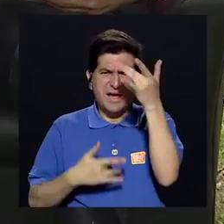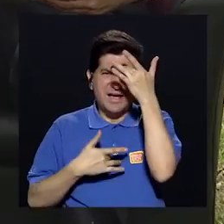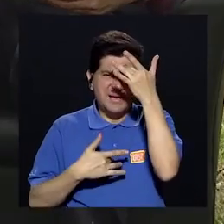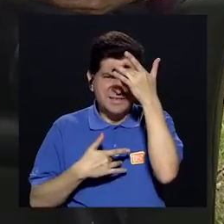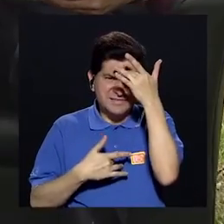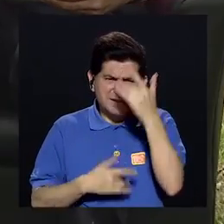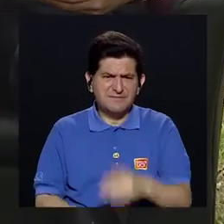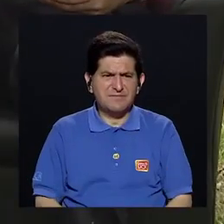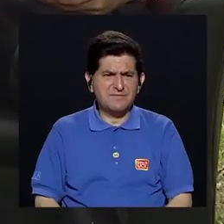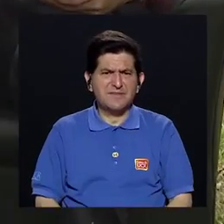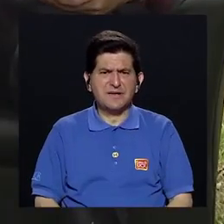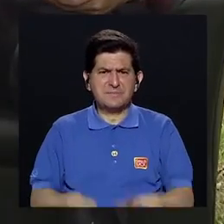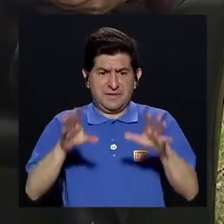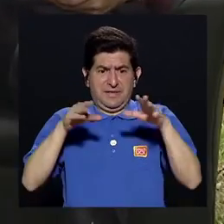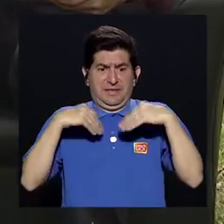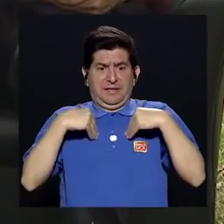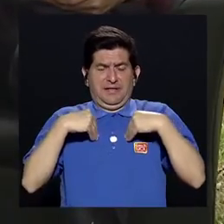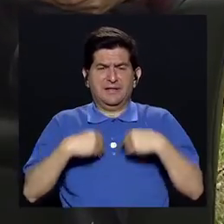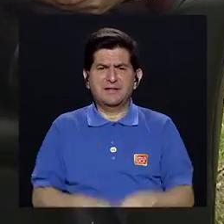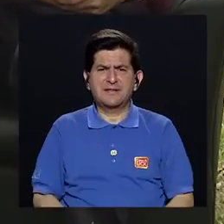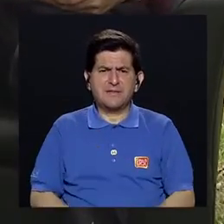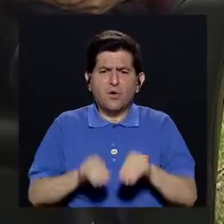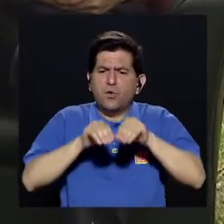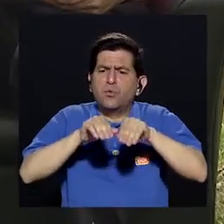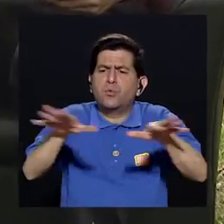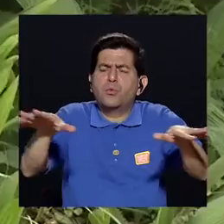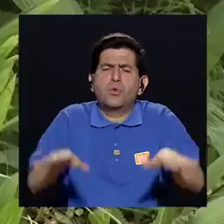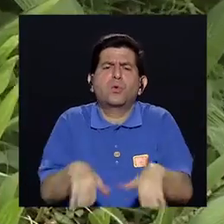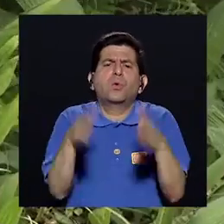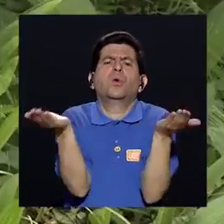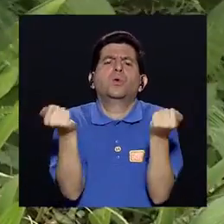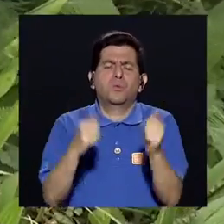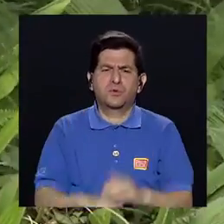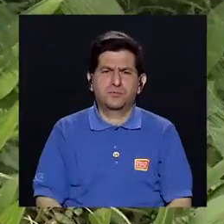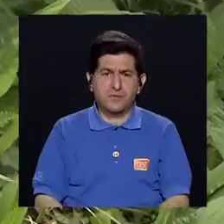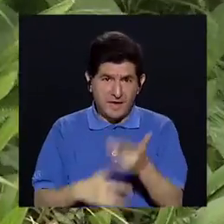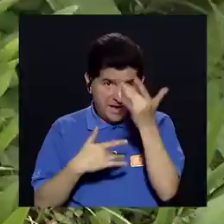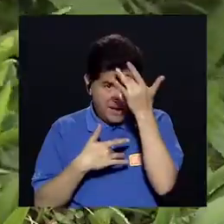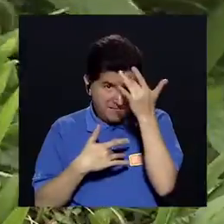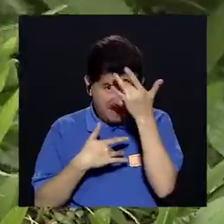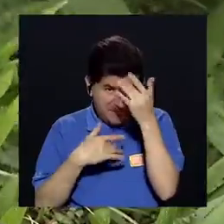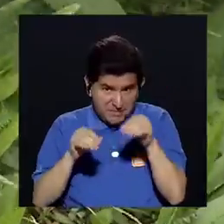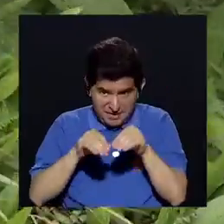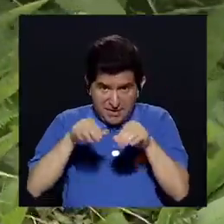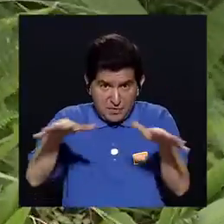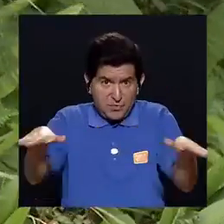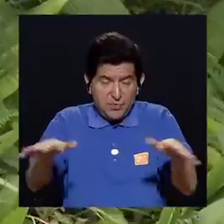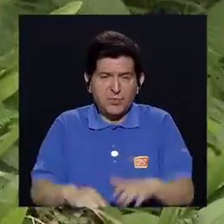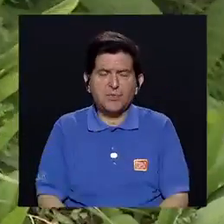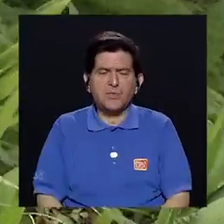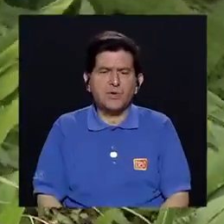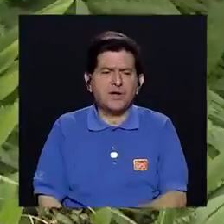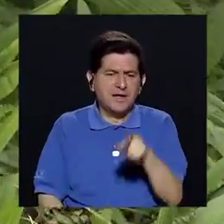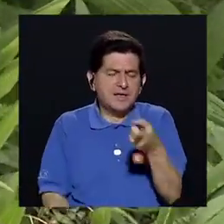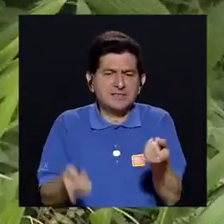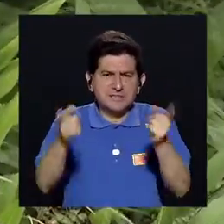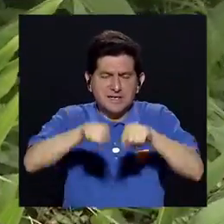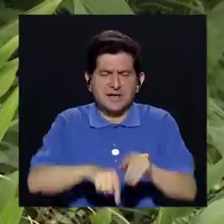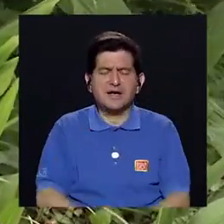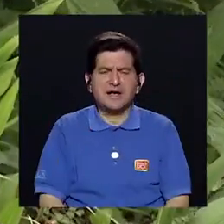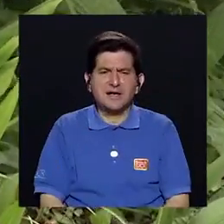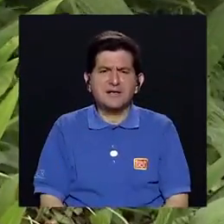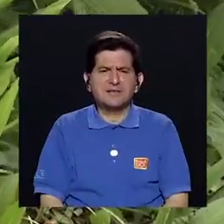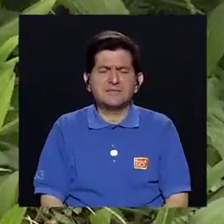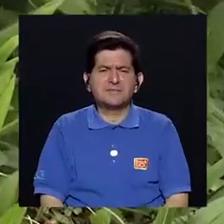que las personas se transmiten esta enfermedad? La enfermedad se transmite por las gotitas de